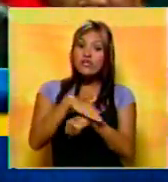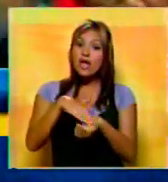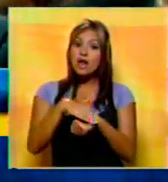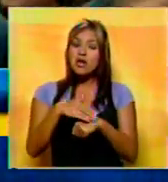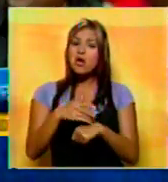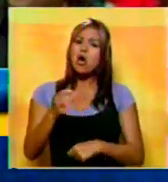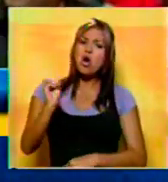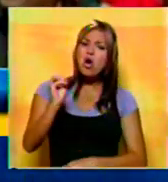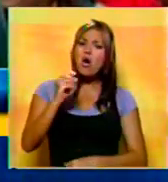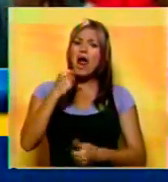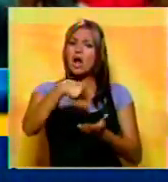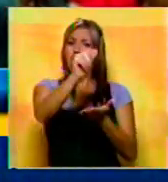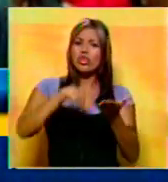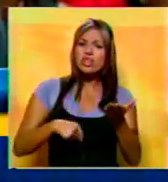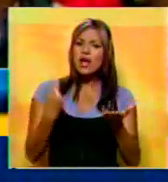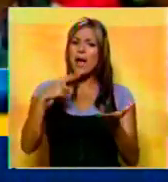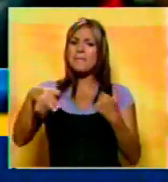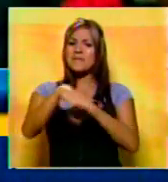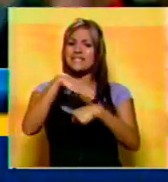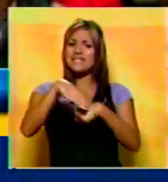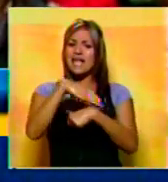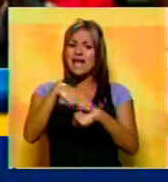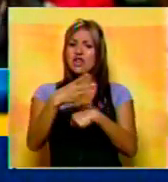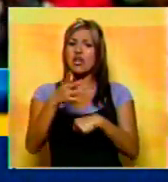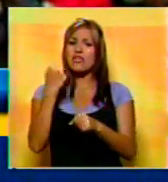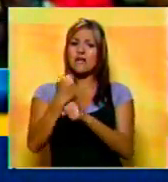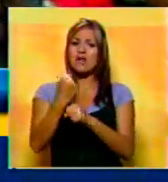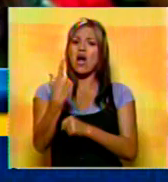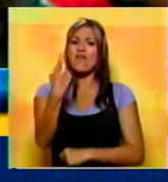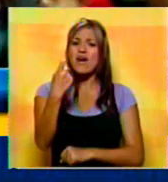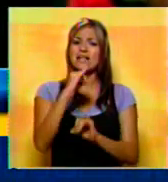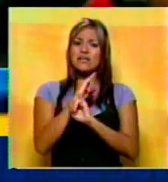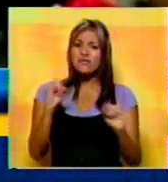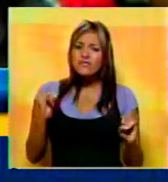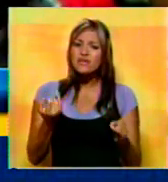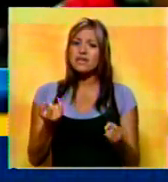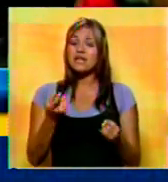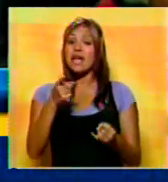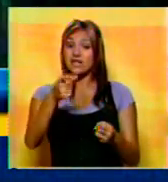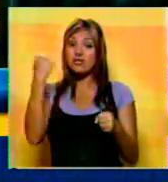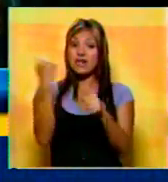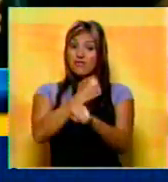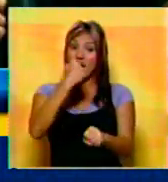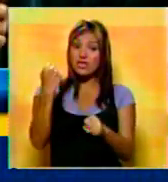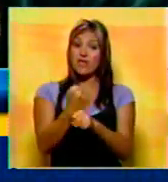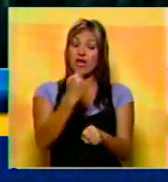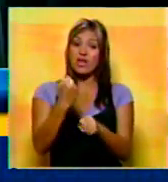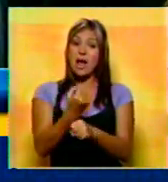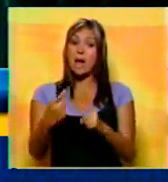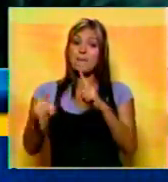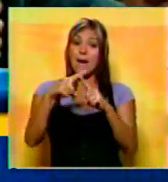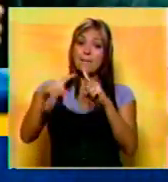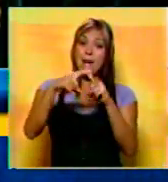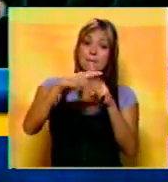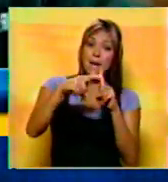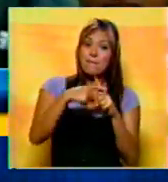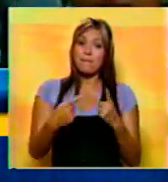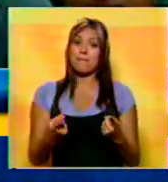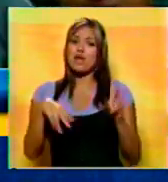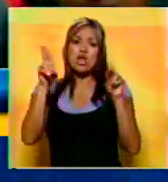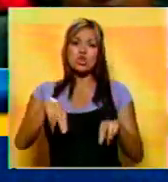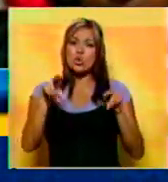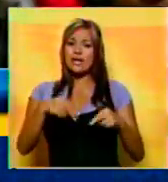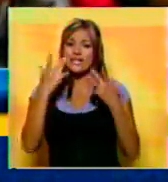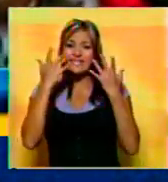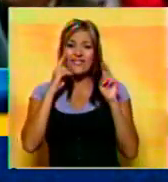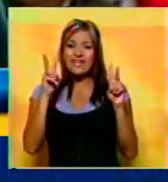acaso los contratos que han tenido los ministerios de obras inconclusas, esas obras y obras que se contratan y se subastan y se licitan, pero nunca las